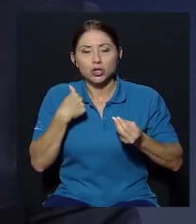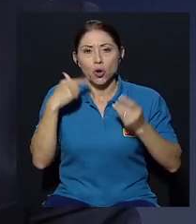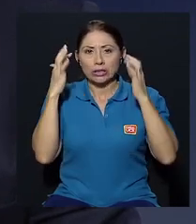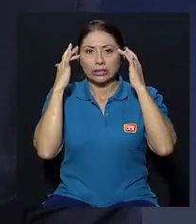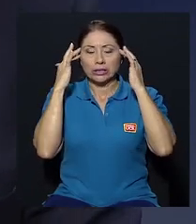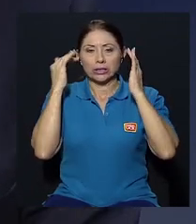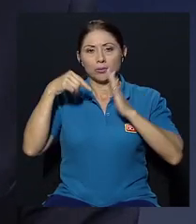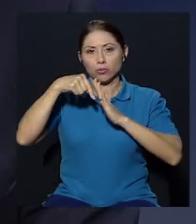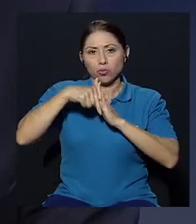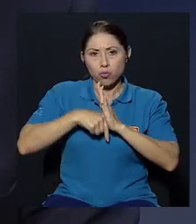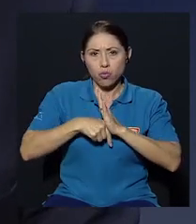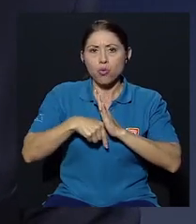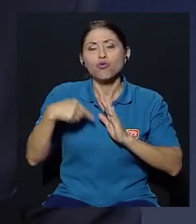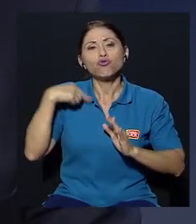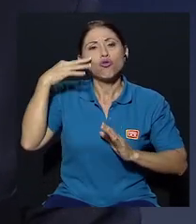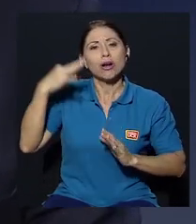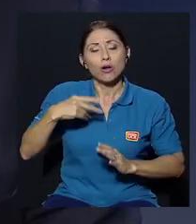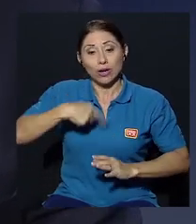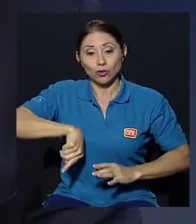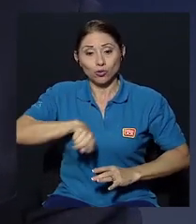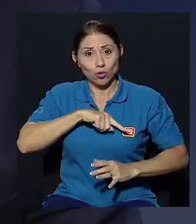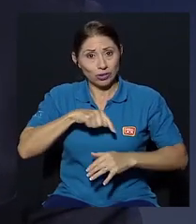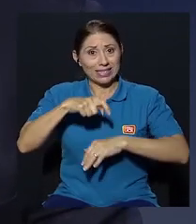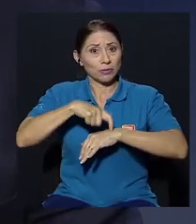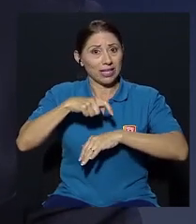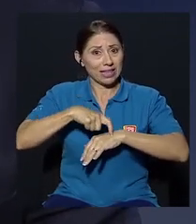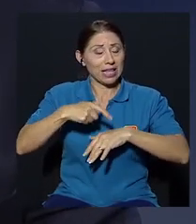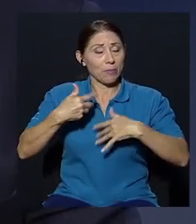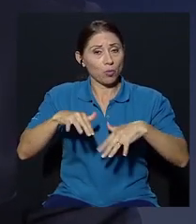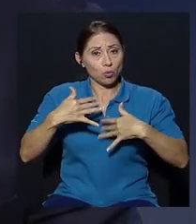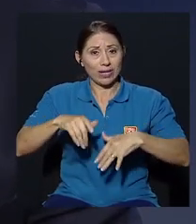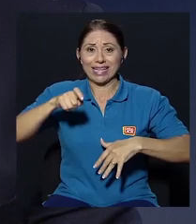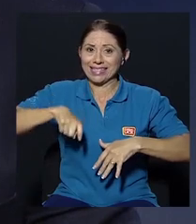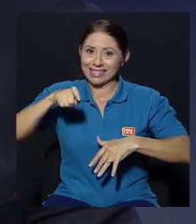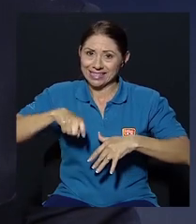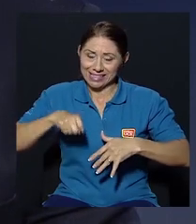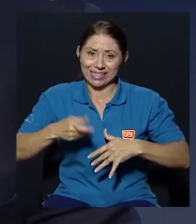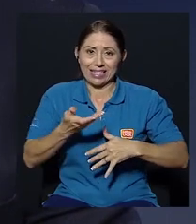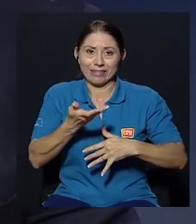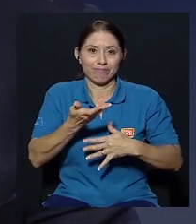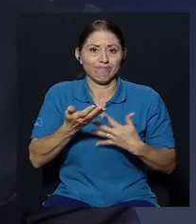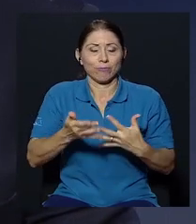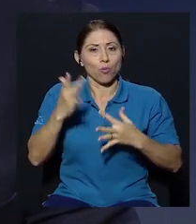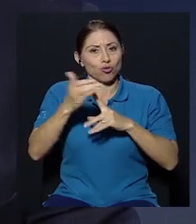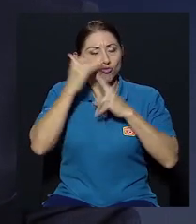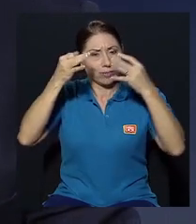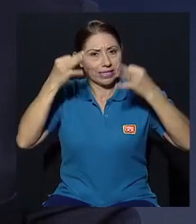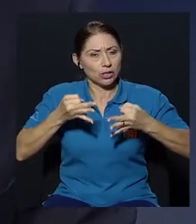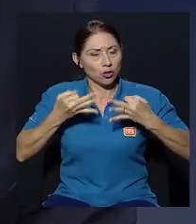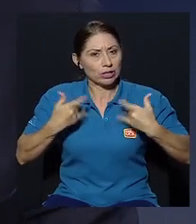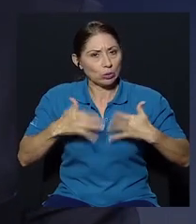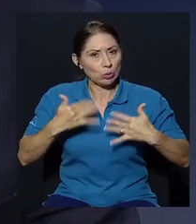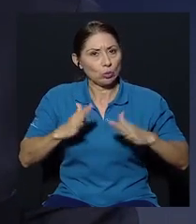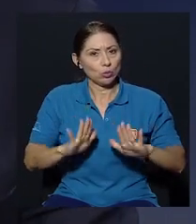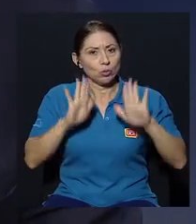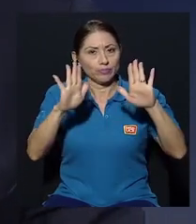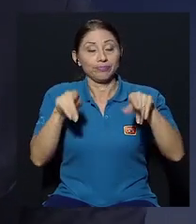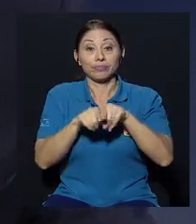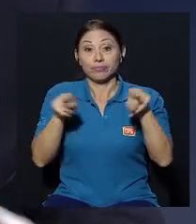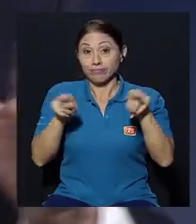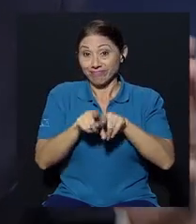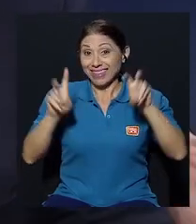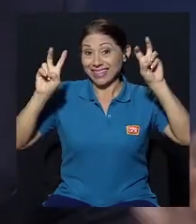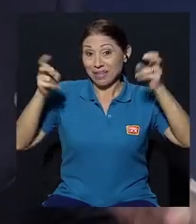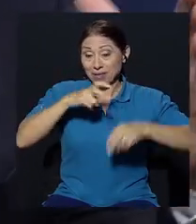y creo que estamos en esa materia en tiempos extraordinarios y se requieren medidas extraordinarias igual en materia de